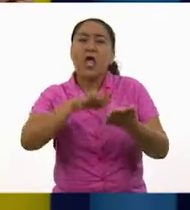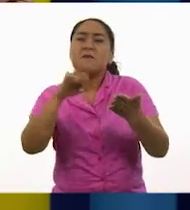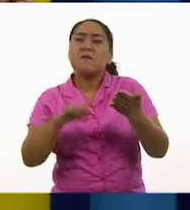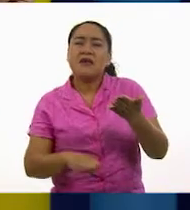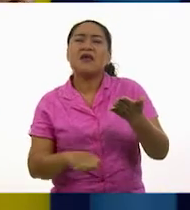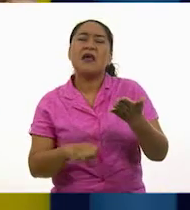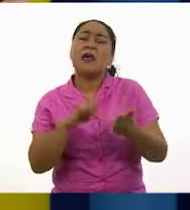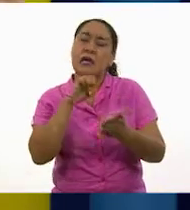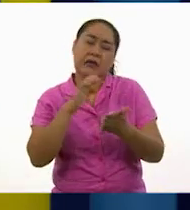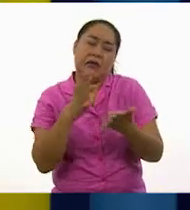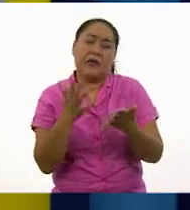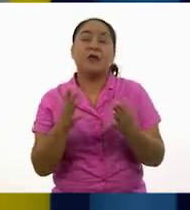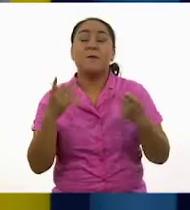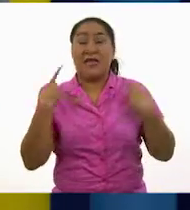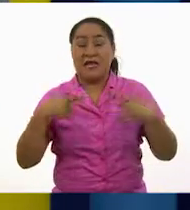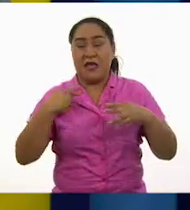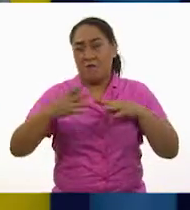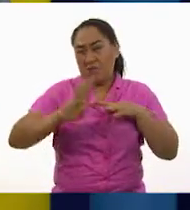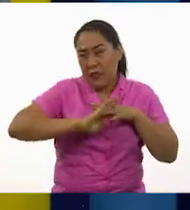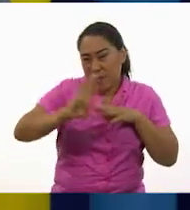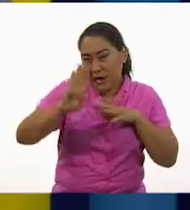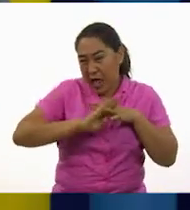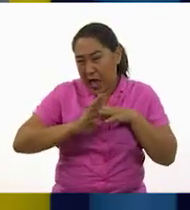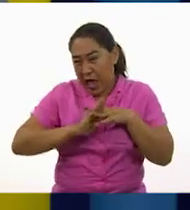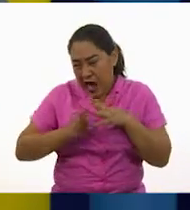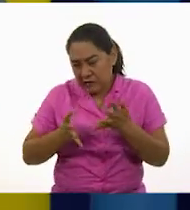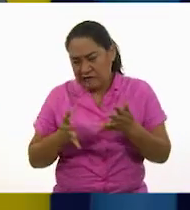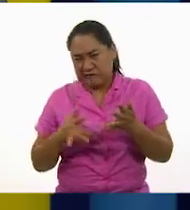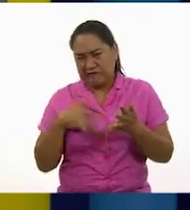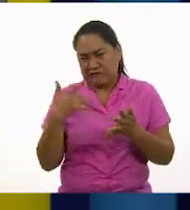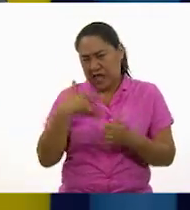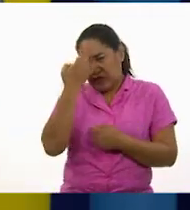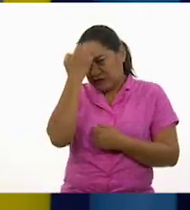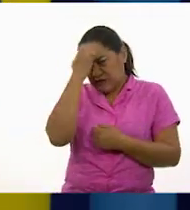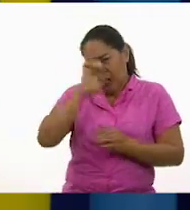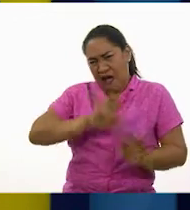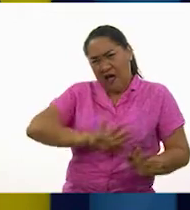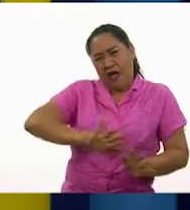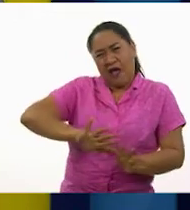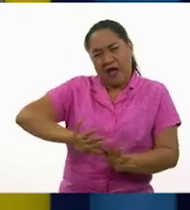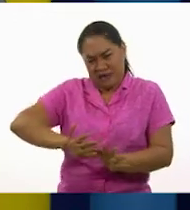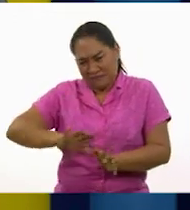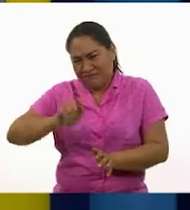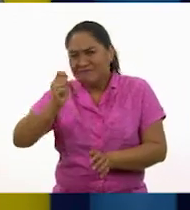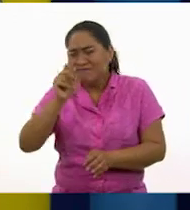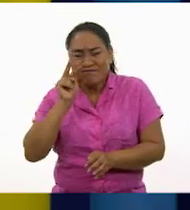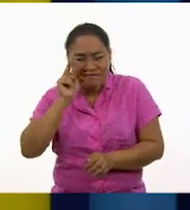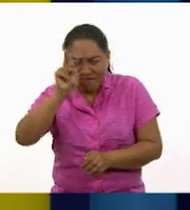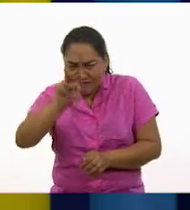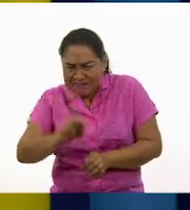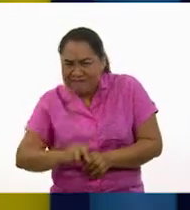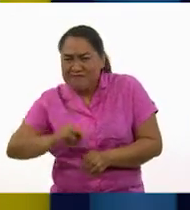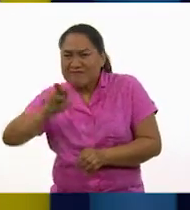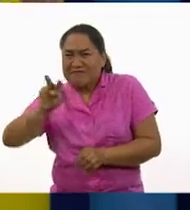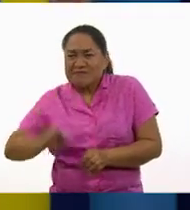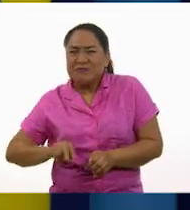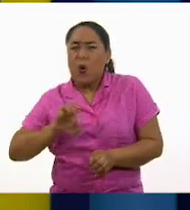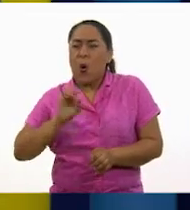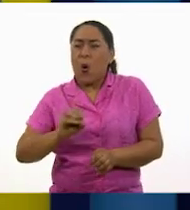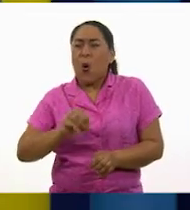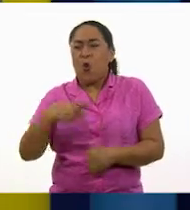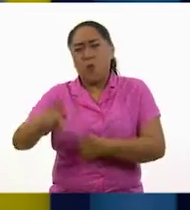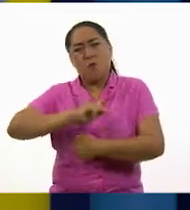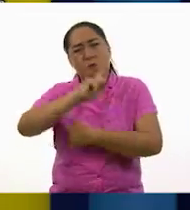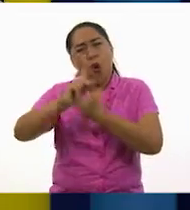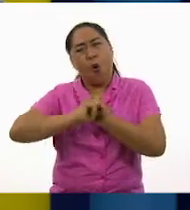a los migrantes con desconfianza o extrañeza, tan solo por su apariencia y porque vienen de